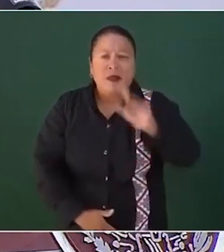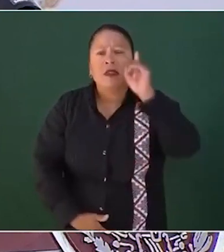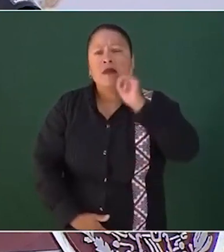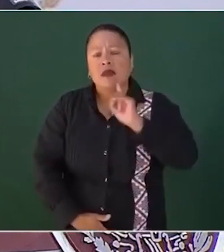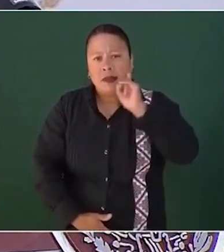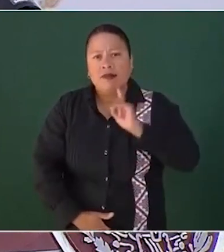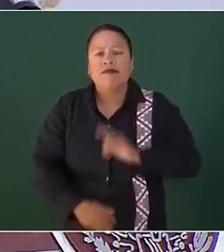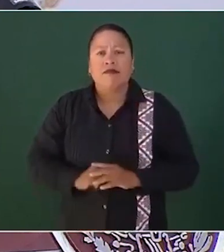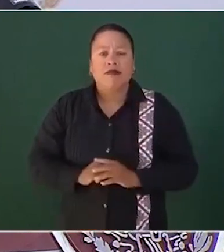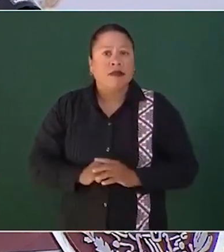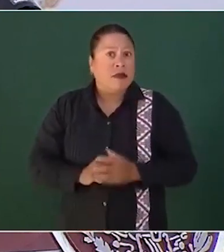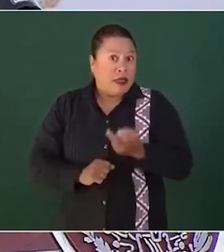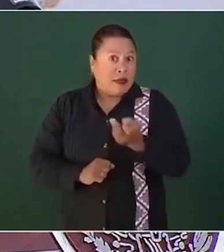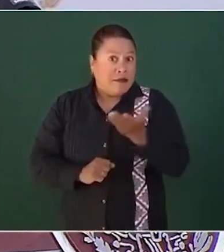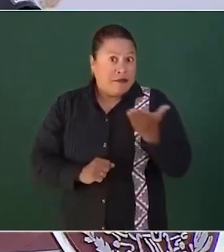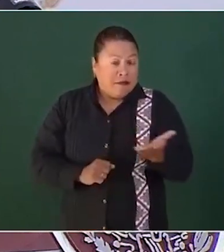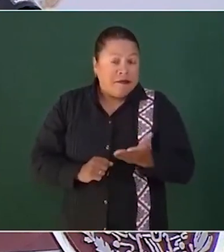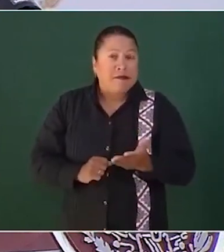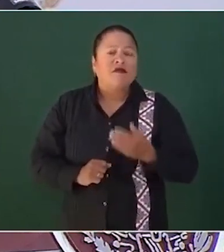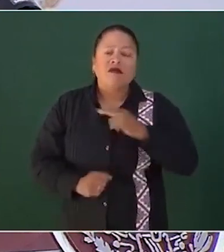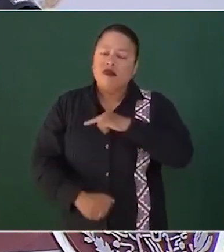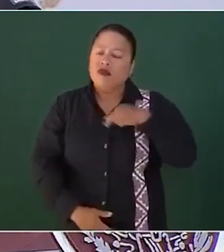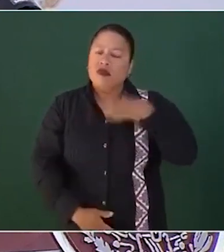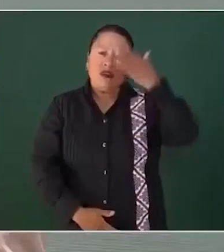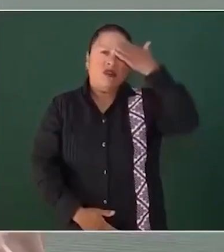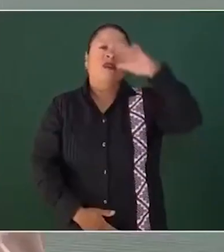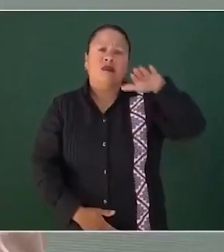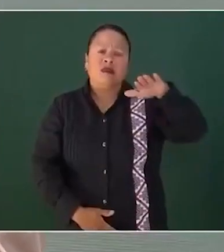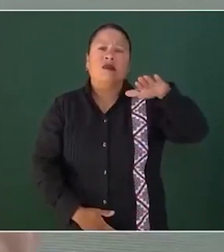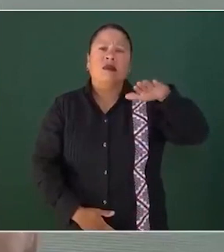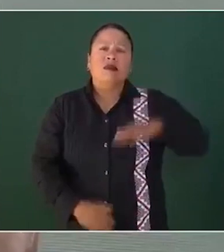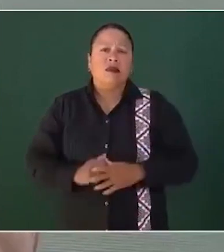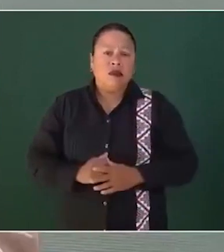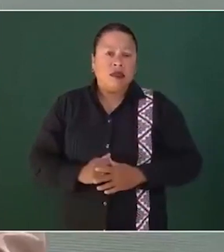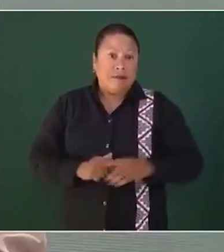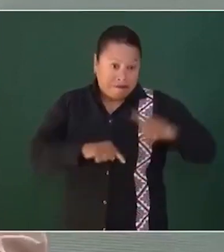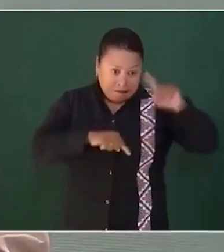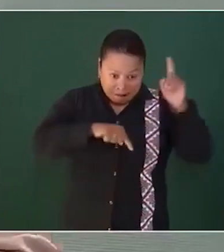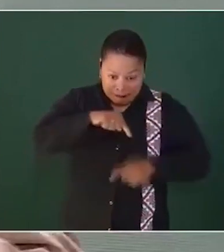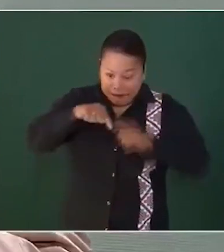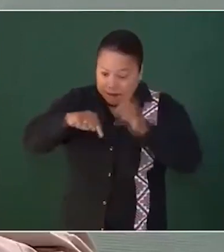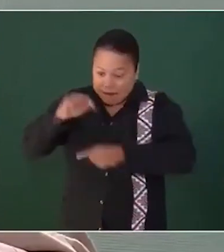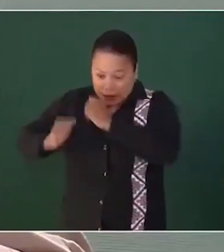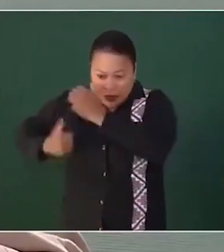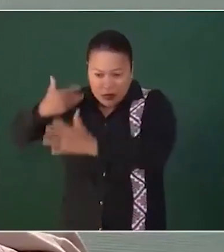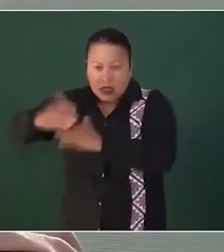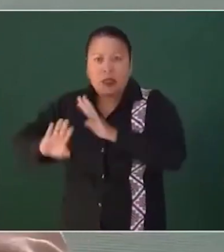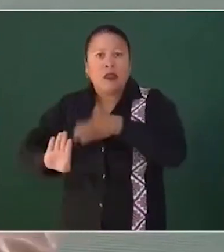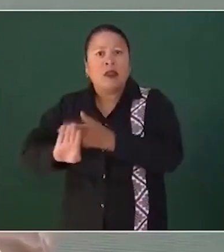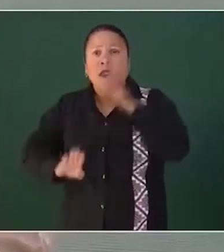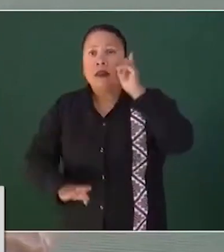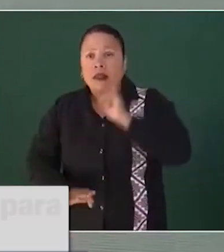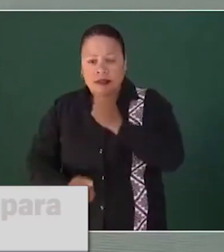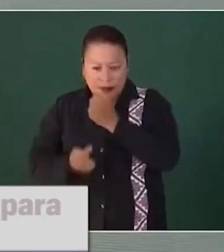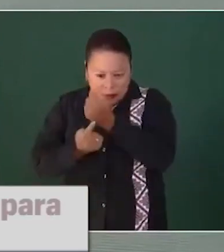efectivamente pasa lo que usted dice. La extorsión es un delito que no está considerado como grave y las policías estatales, municipales y la Guardia Nacional,